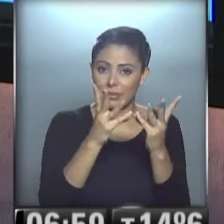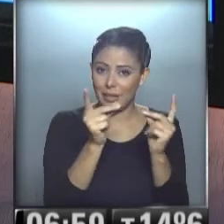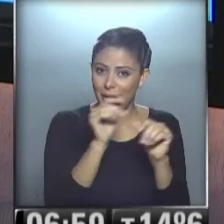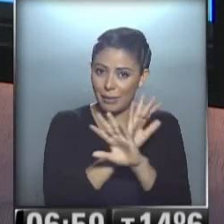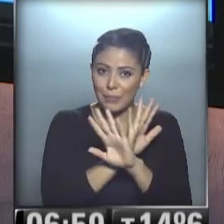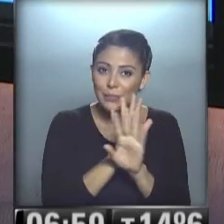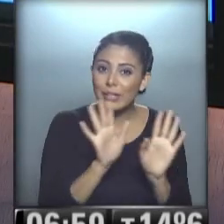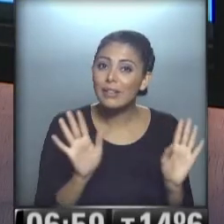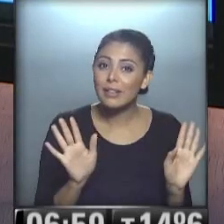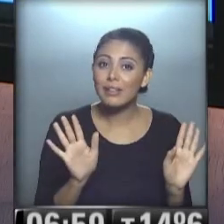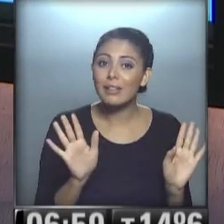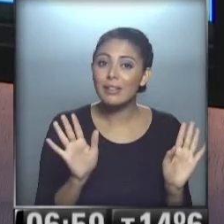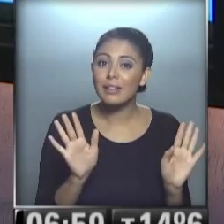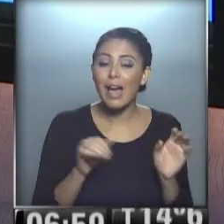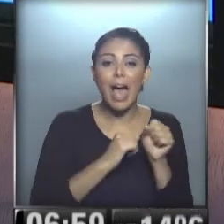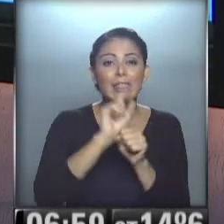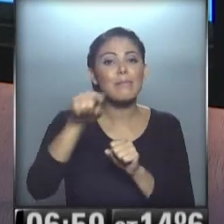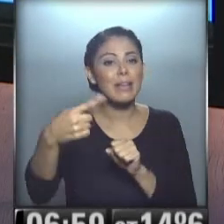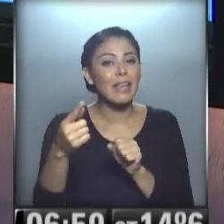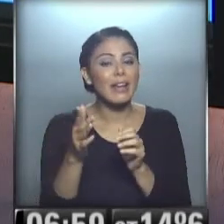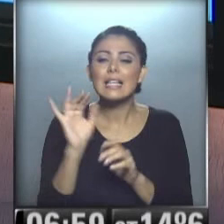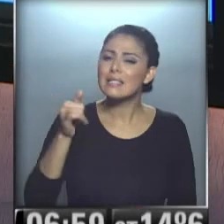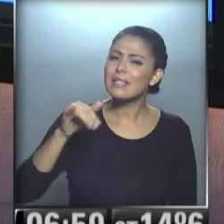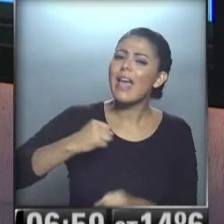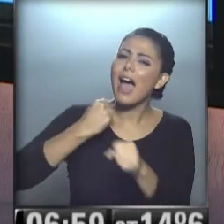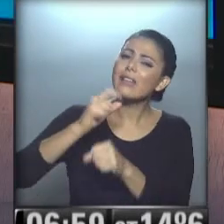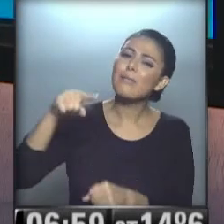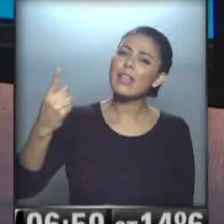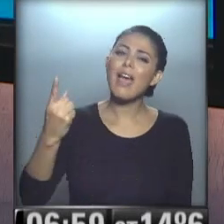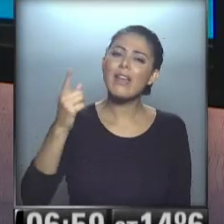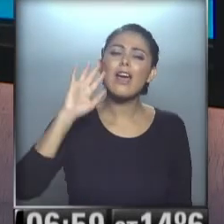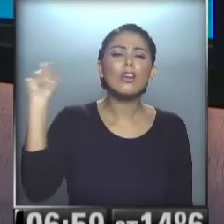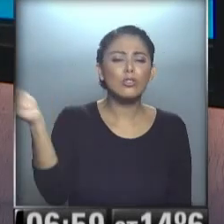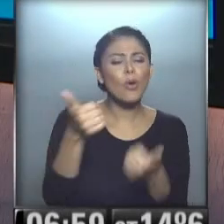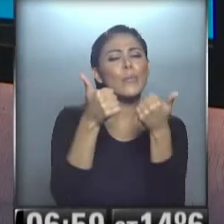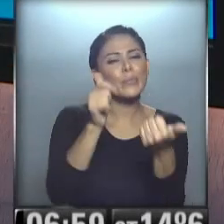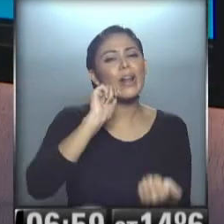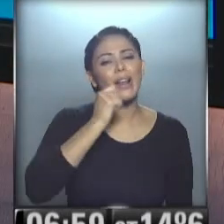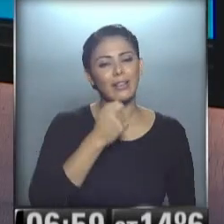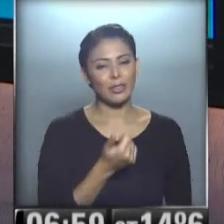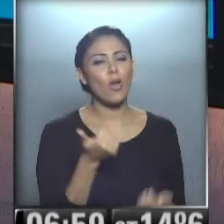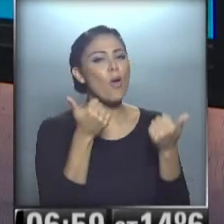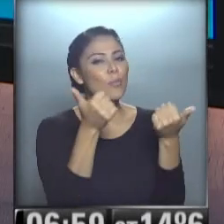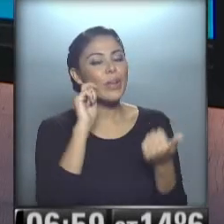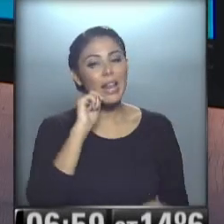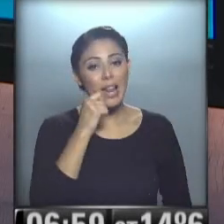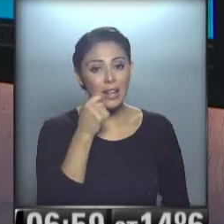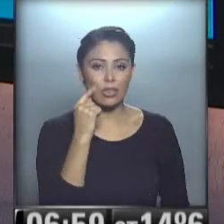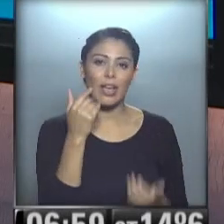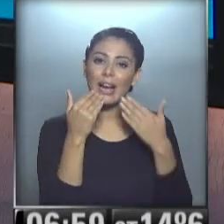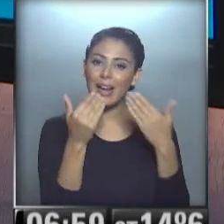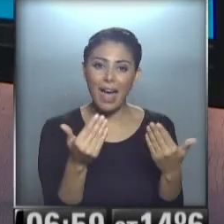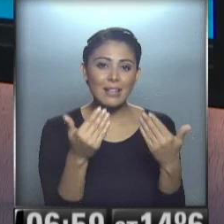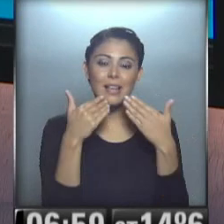a hacer una hasta mañana con Cari. Sí, hasta mañana. Que todos lo pasen muy lindo. Muy, muy lindo día. Gracias